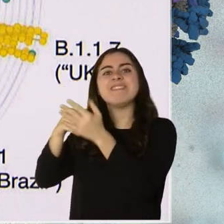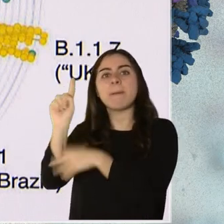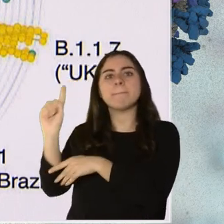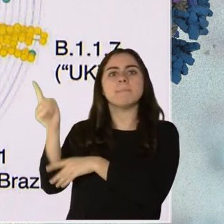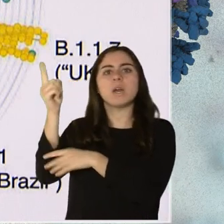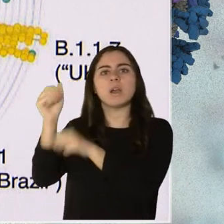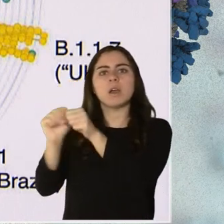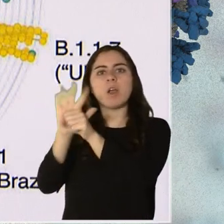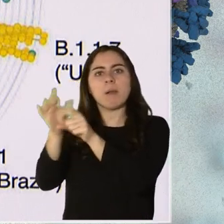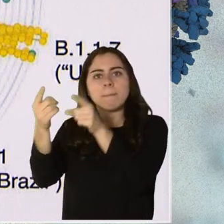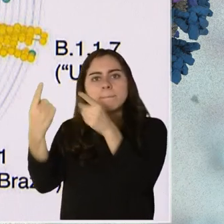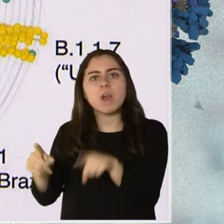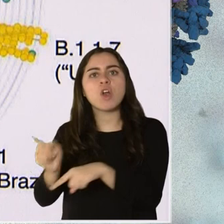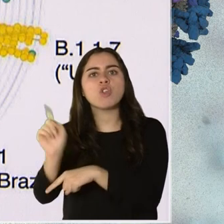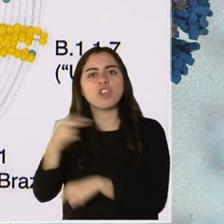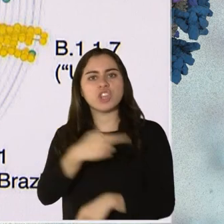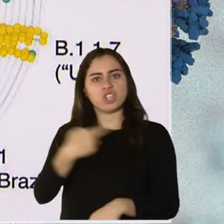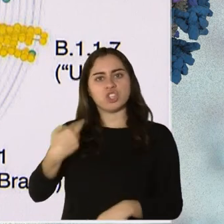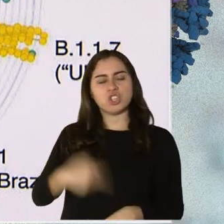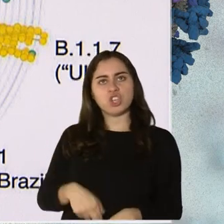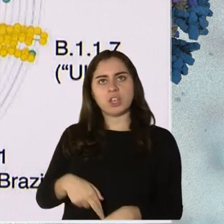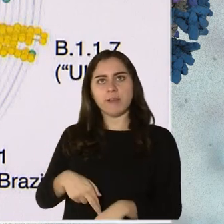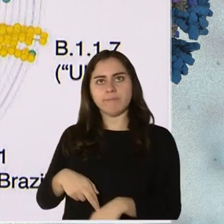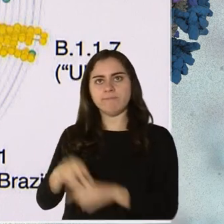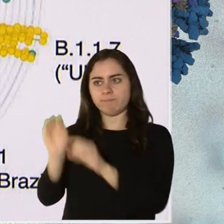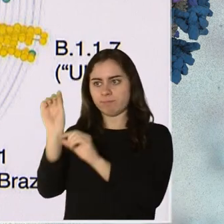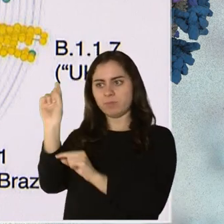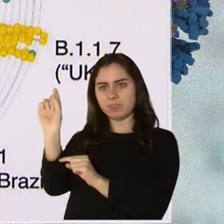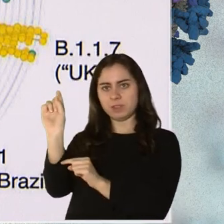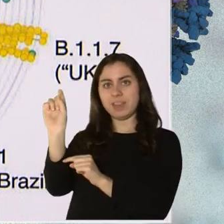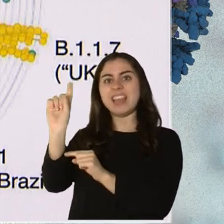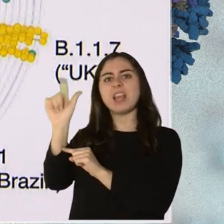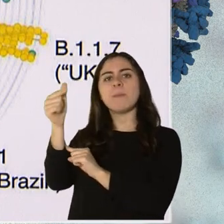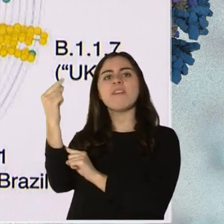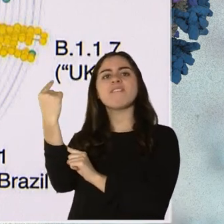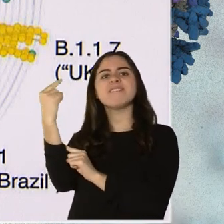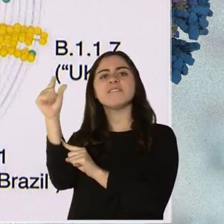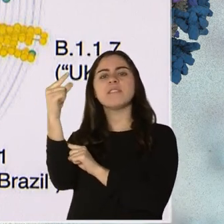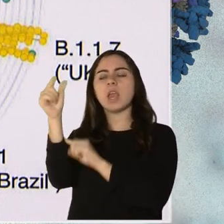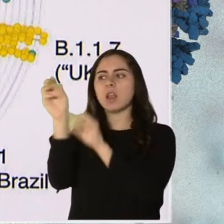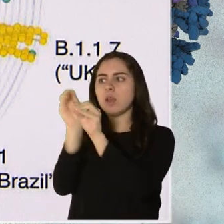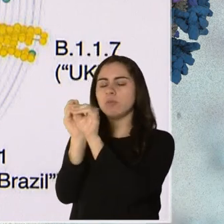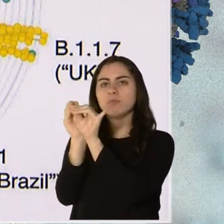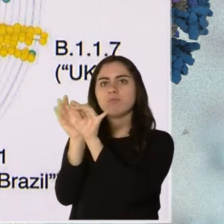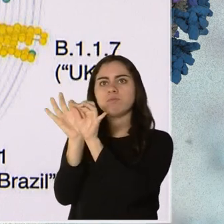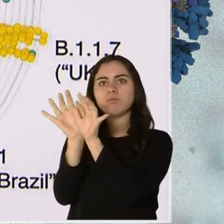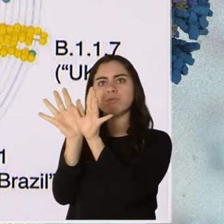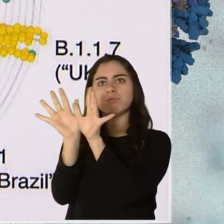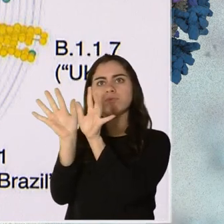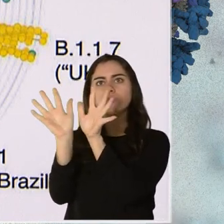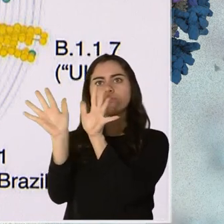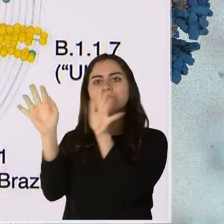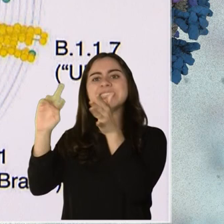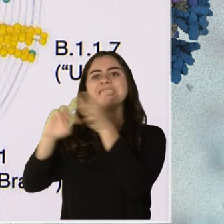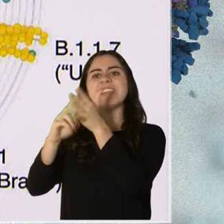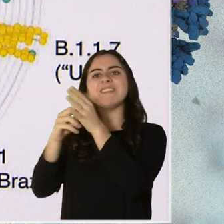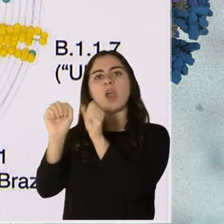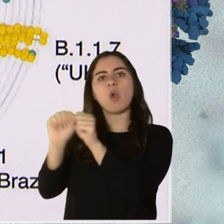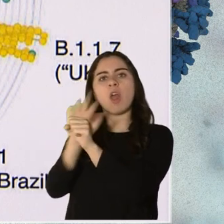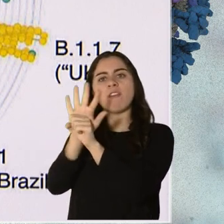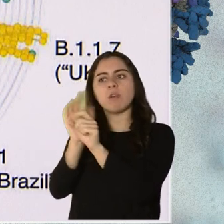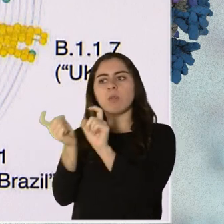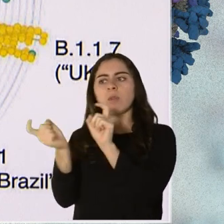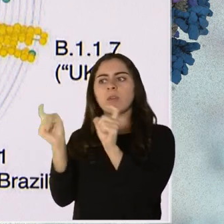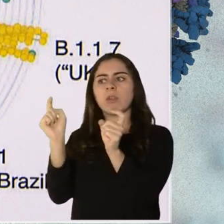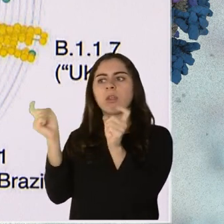pasando y todo lo verde son mutaciones que hemos visto literalmente desde la semana 5 o 10 que se han identificado porque el